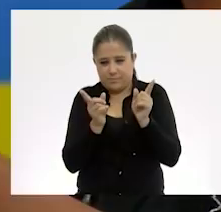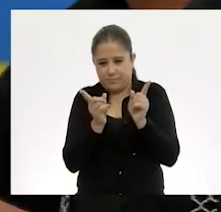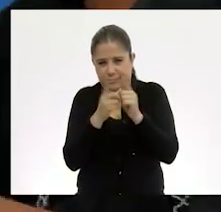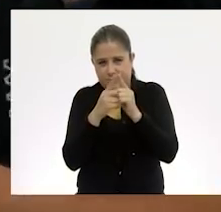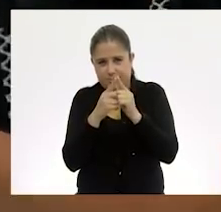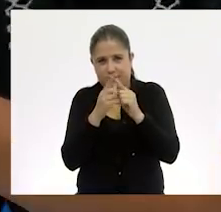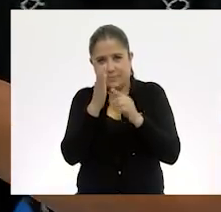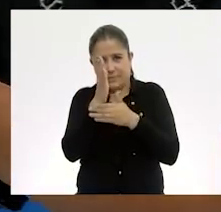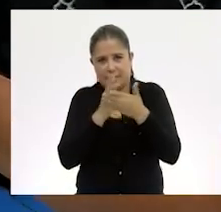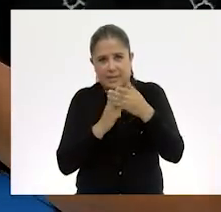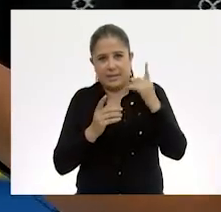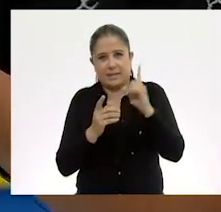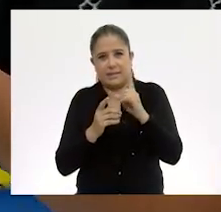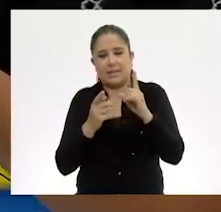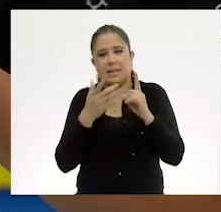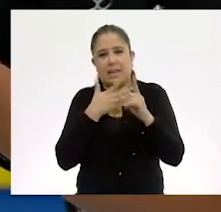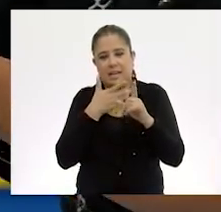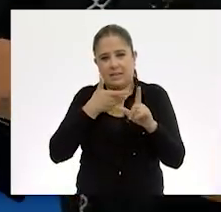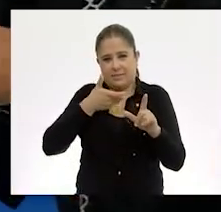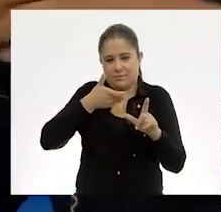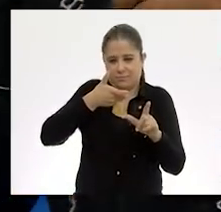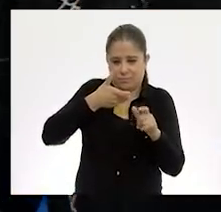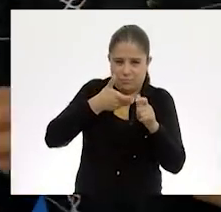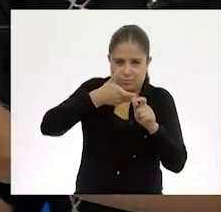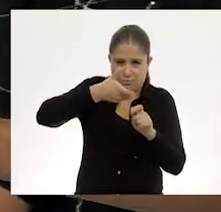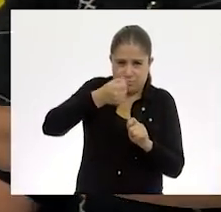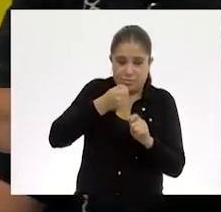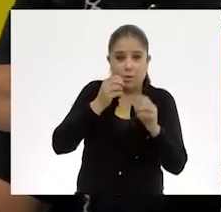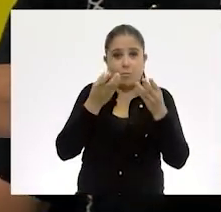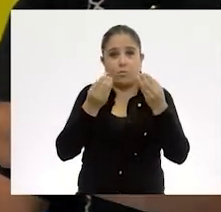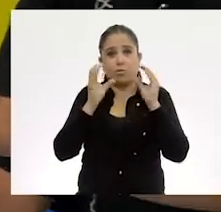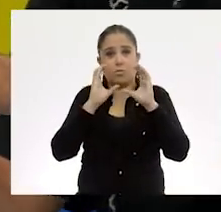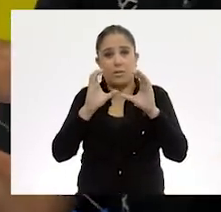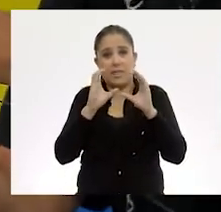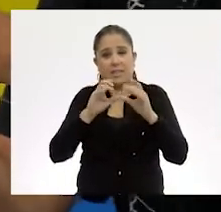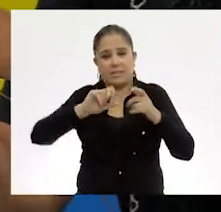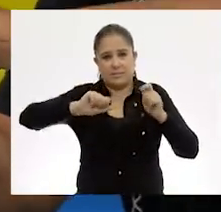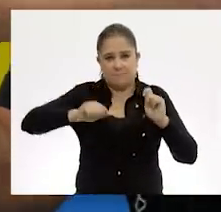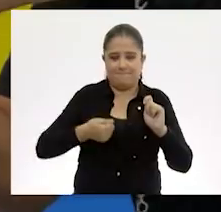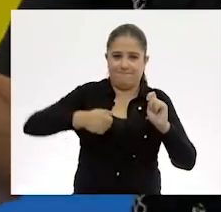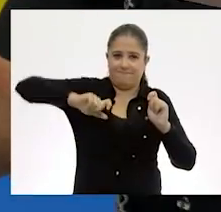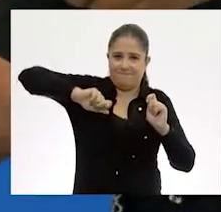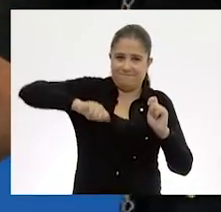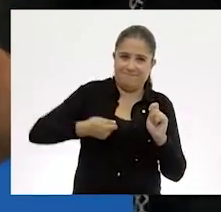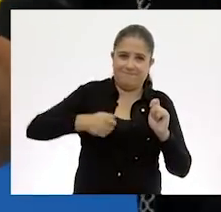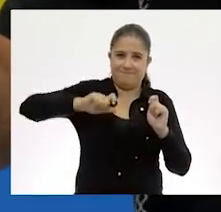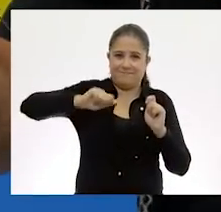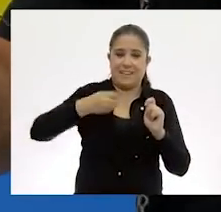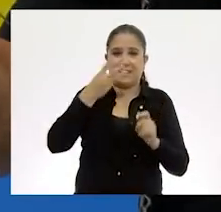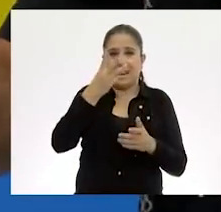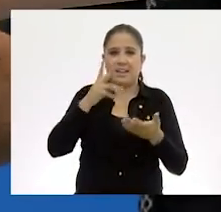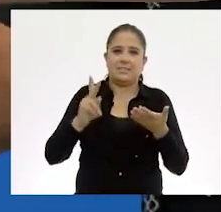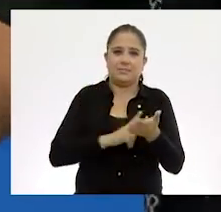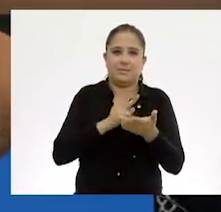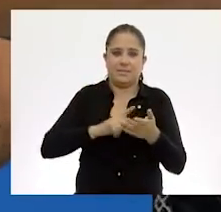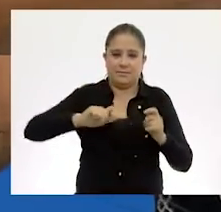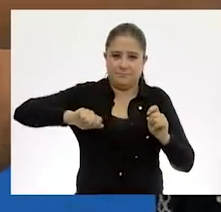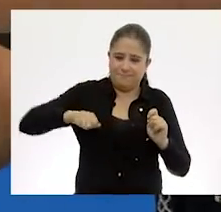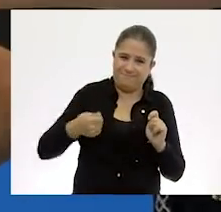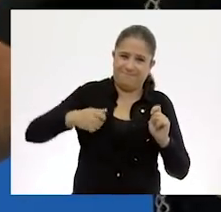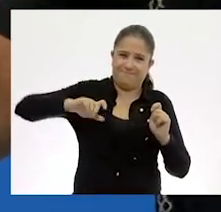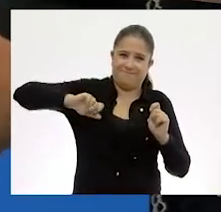hacemos un pequeño doblez. Y con mucho cuidado vamos a trenzar nuestro alambre tres veces. Una,